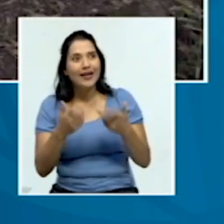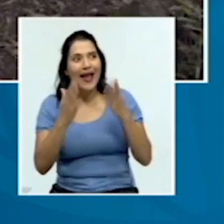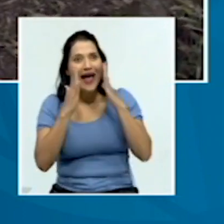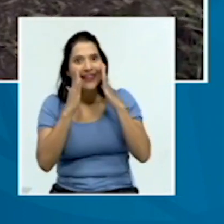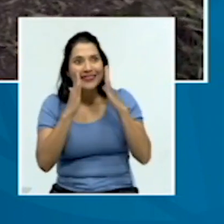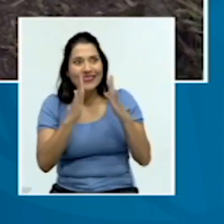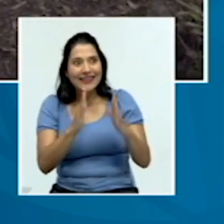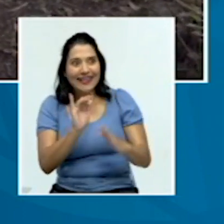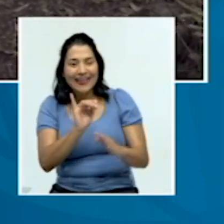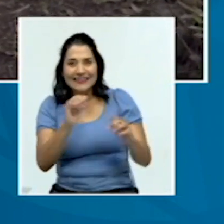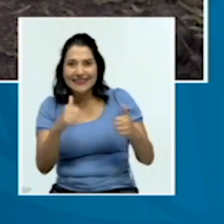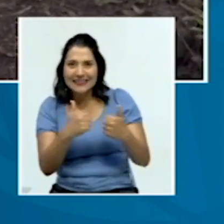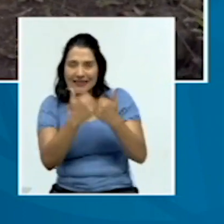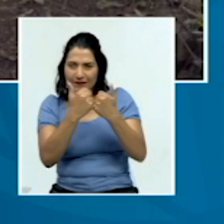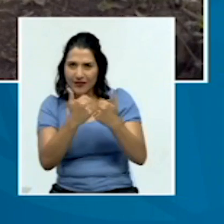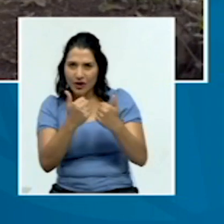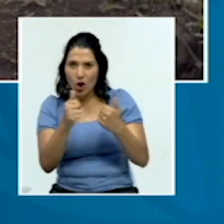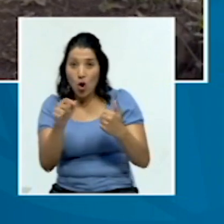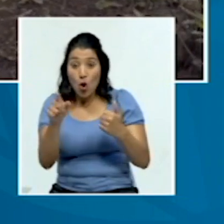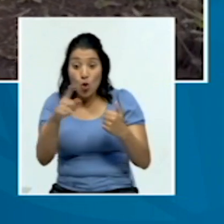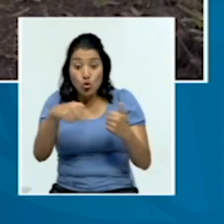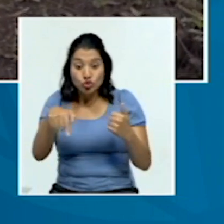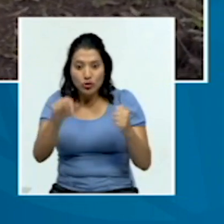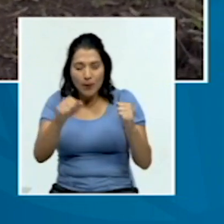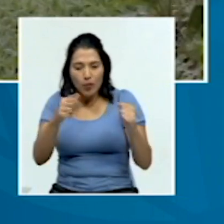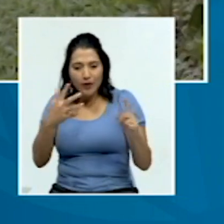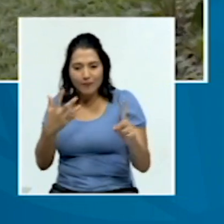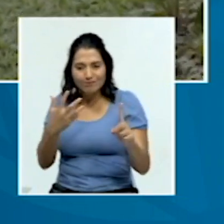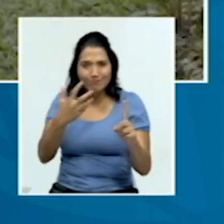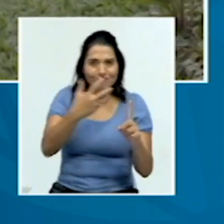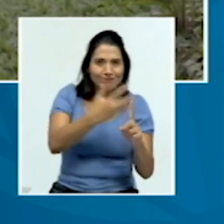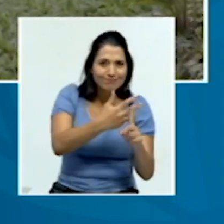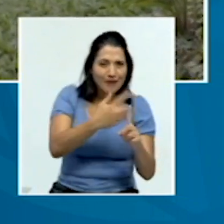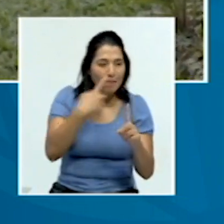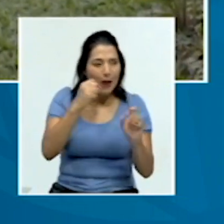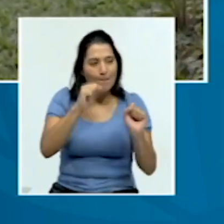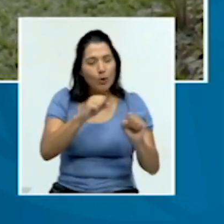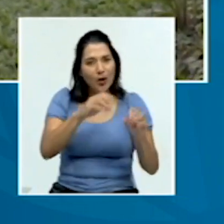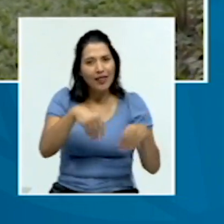de acoplarse a la cultura nobe para llevarles ayuda?